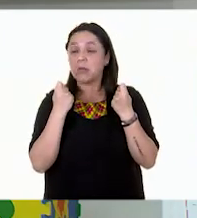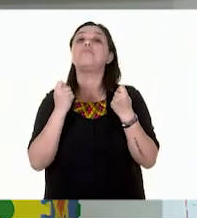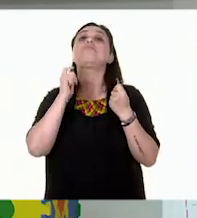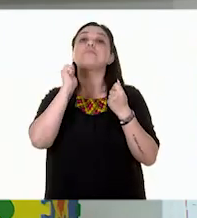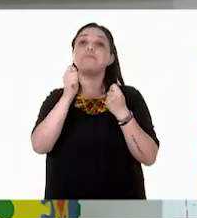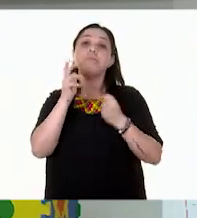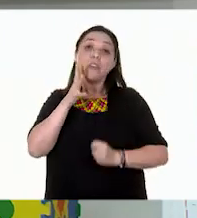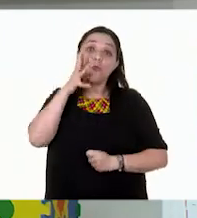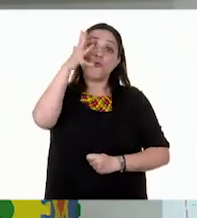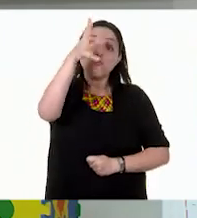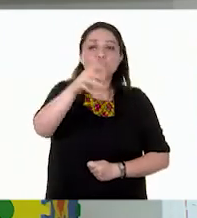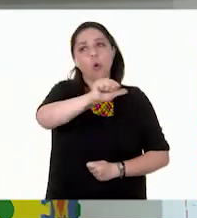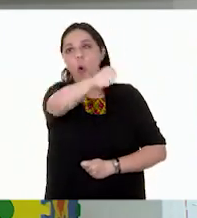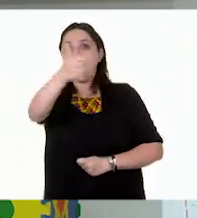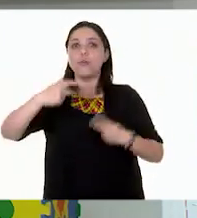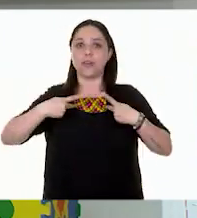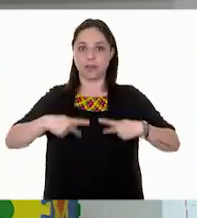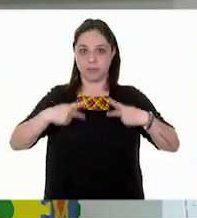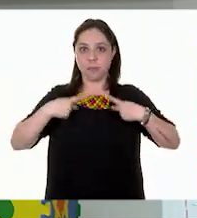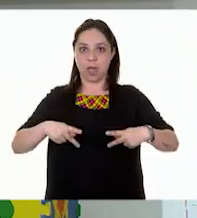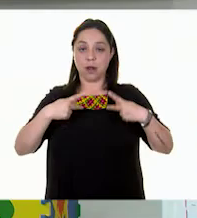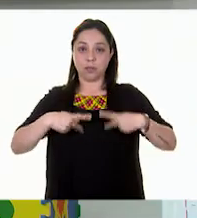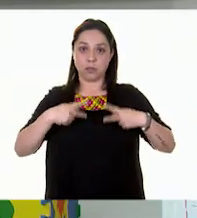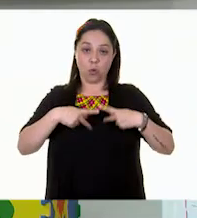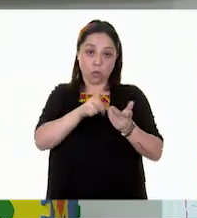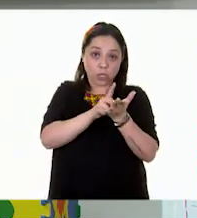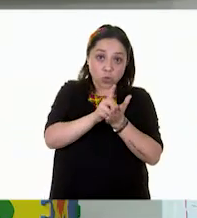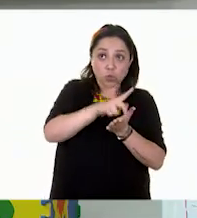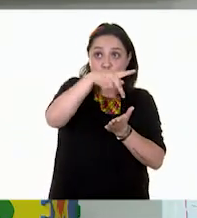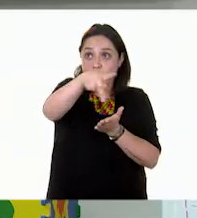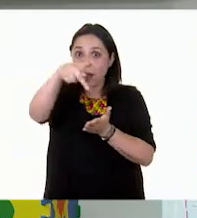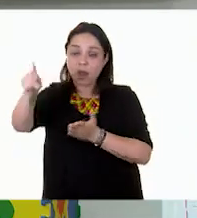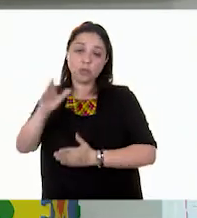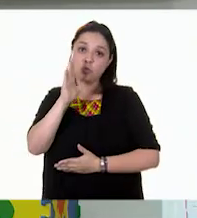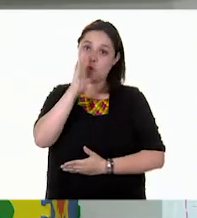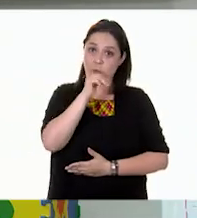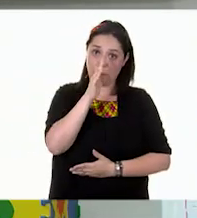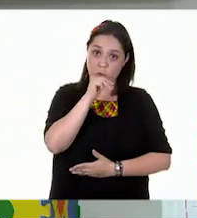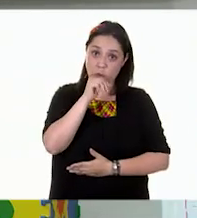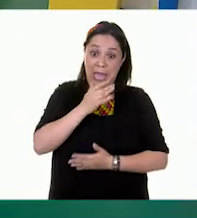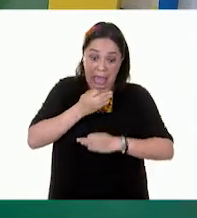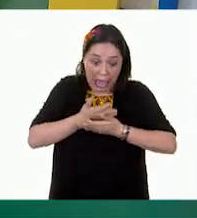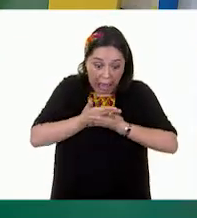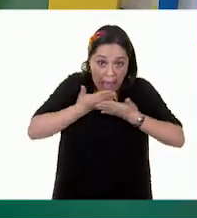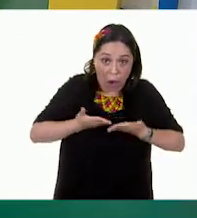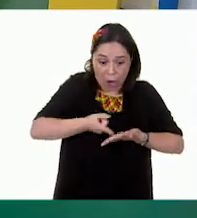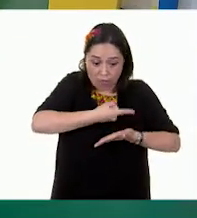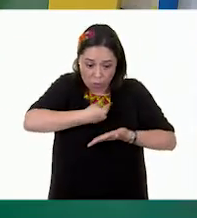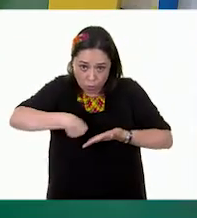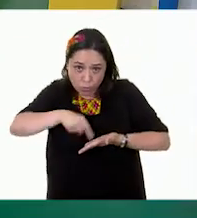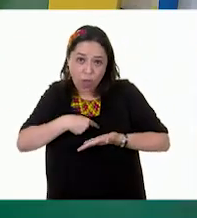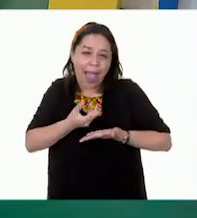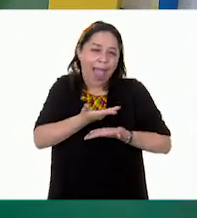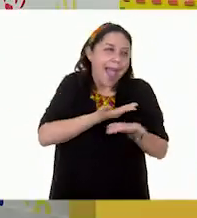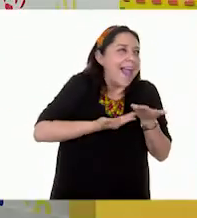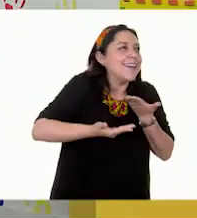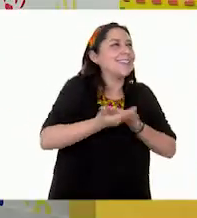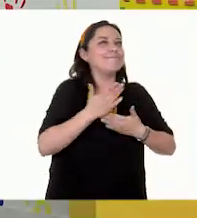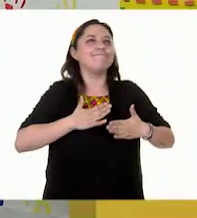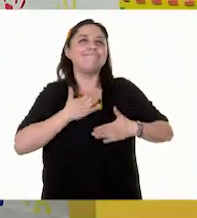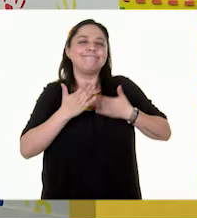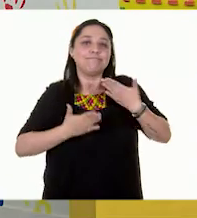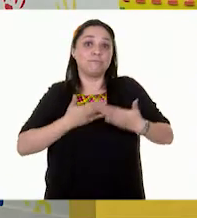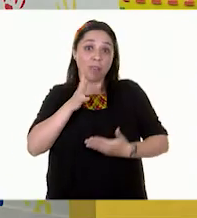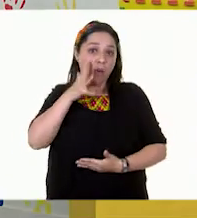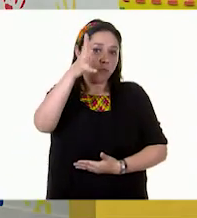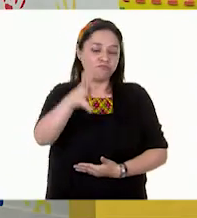derechos y beneficiarse de los mismos recursos de los que disfrutamos ahora, ¿verdad, maestra? Así es, como dices, en otras